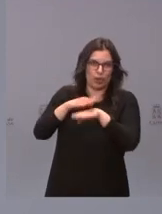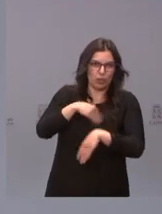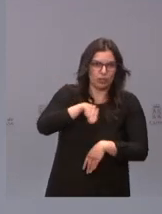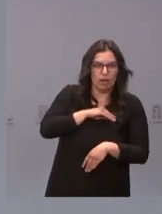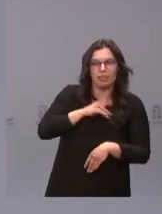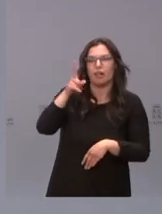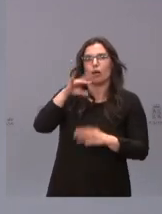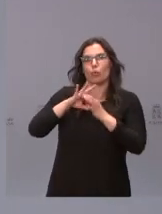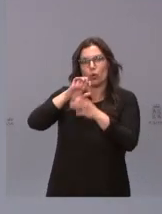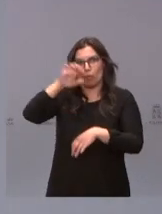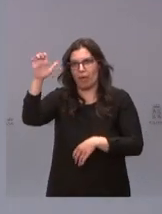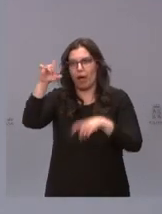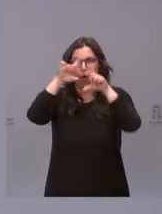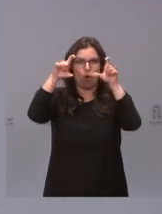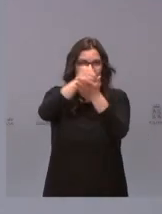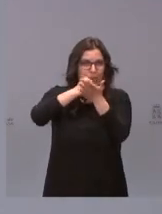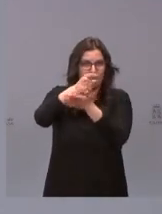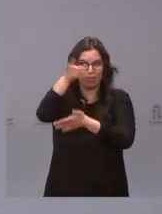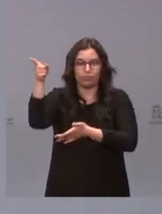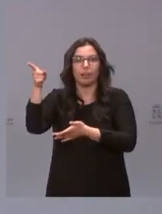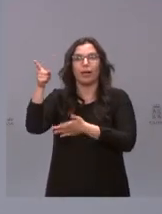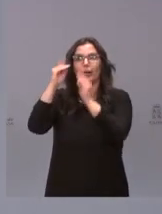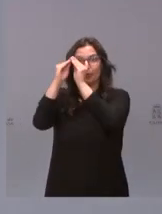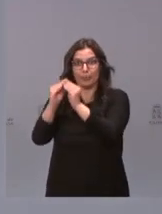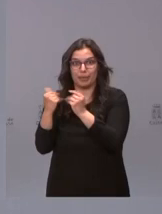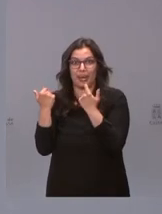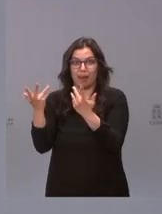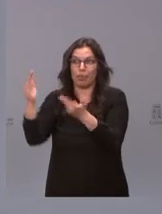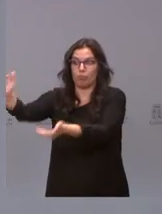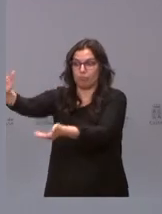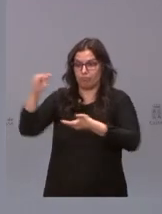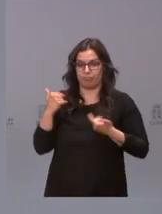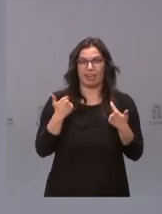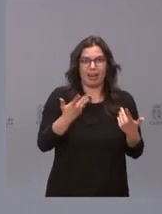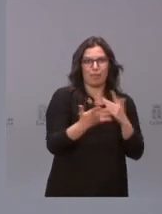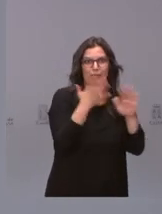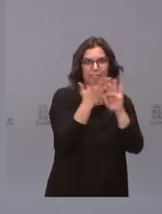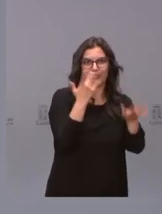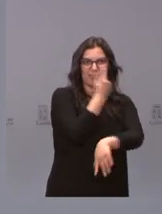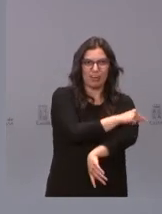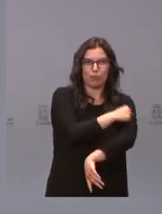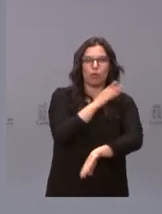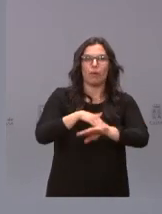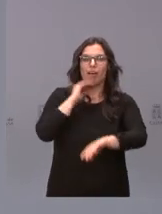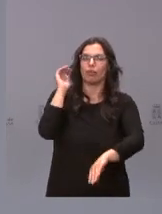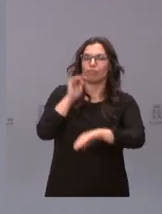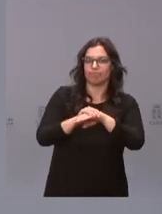farmacéuticas las vacunas para poder vacunar cuanto antes a la población y llegar a ese